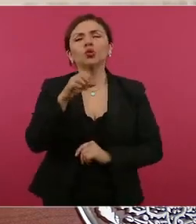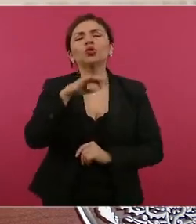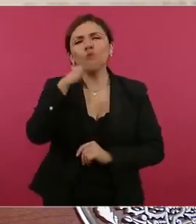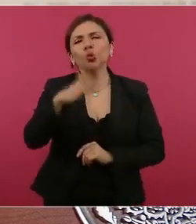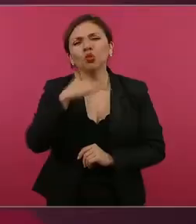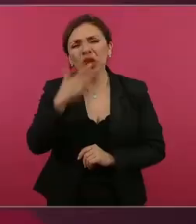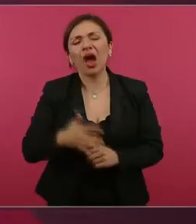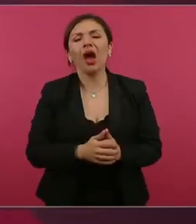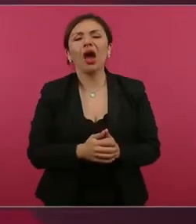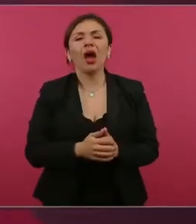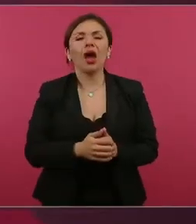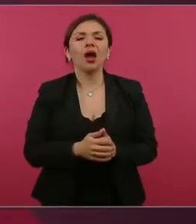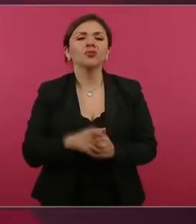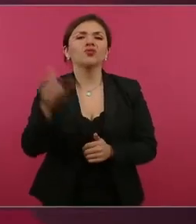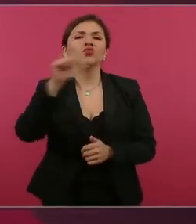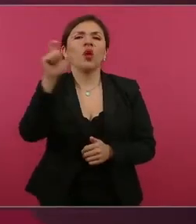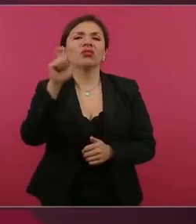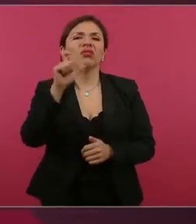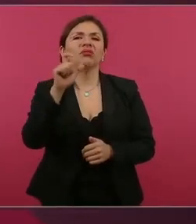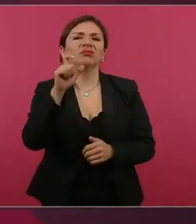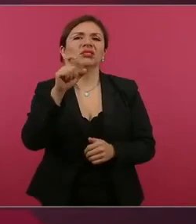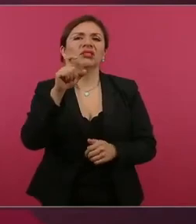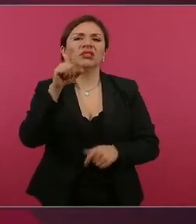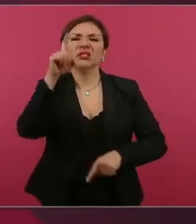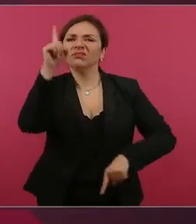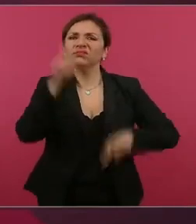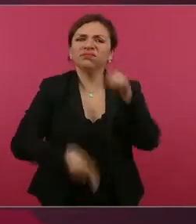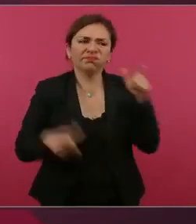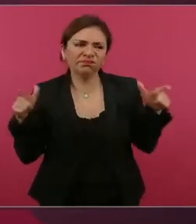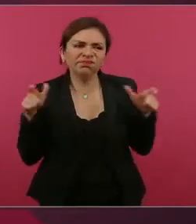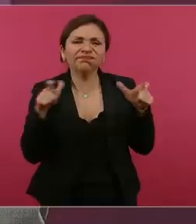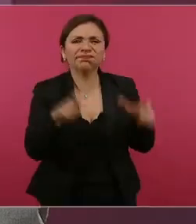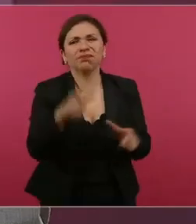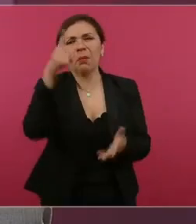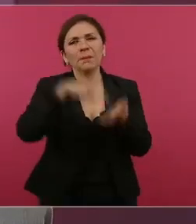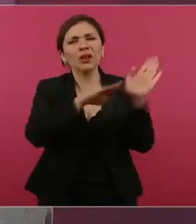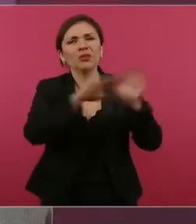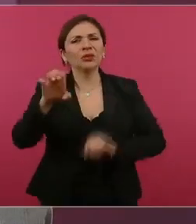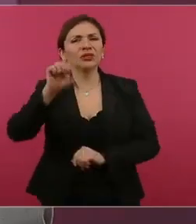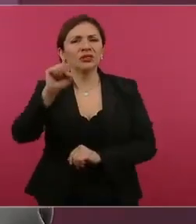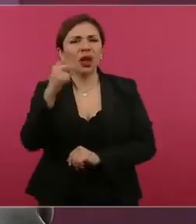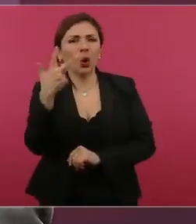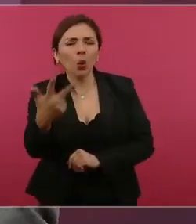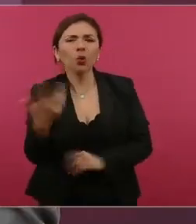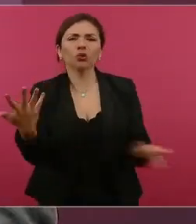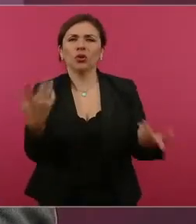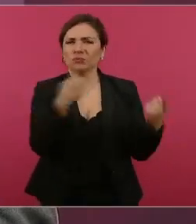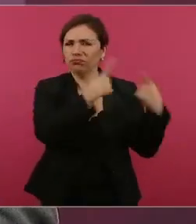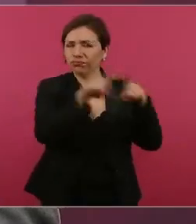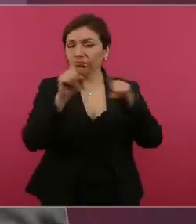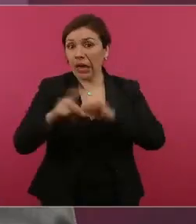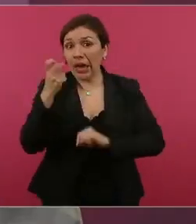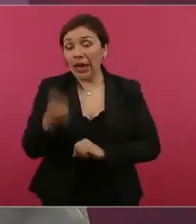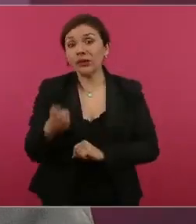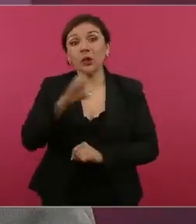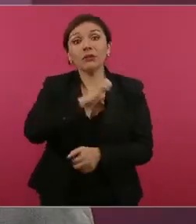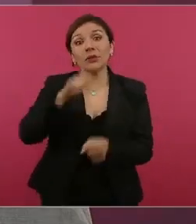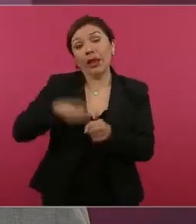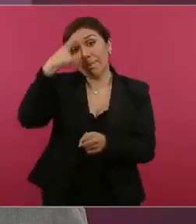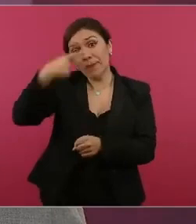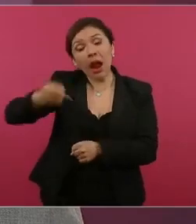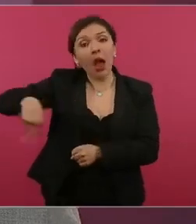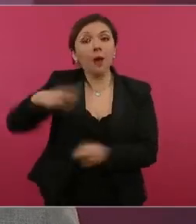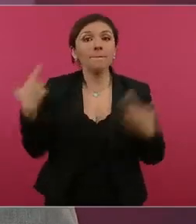de la represión del 68, todo esto, pero es para maestros y además,